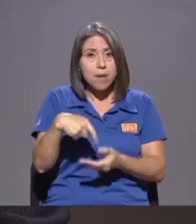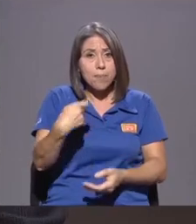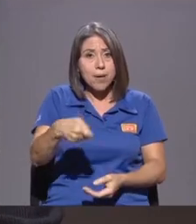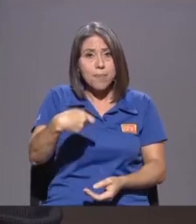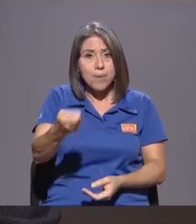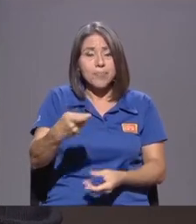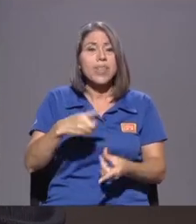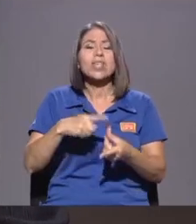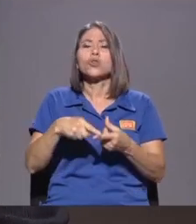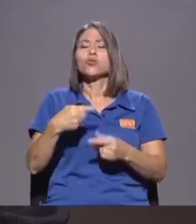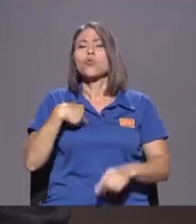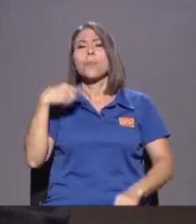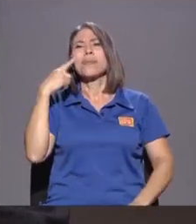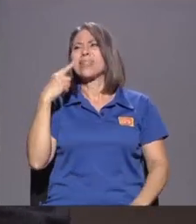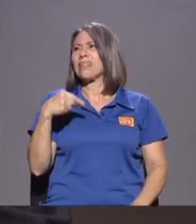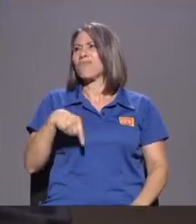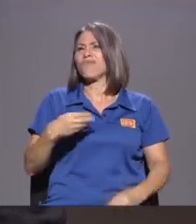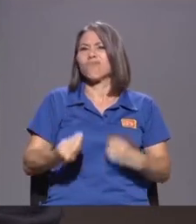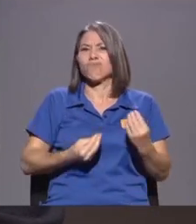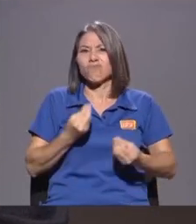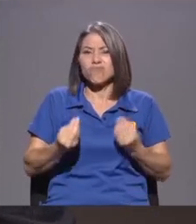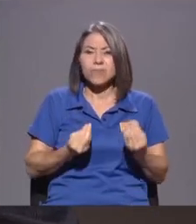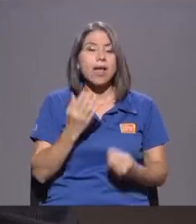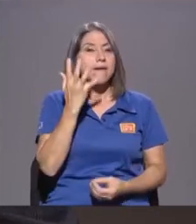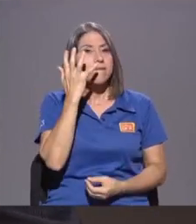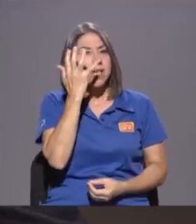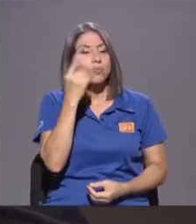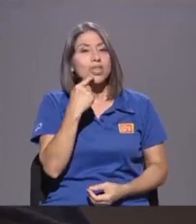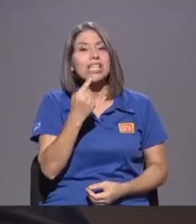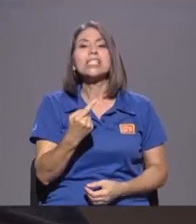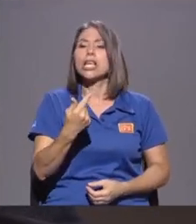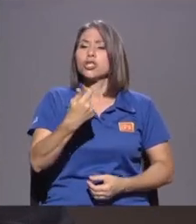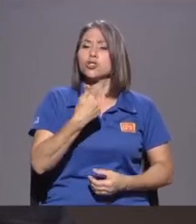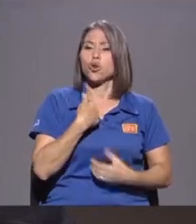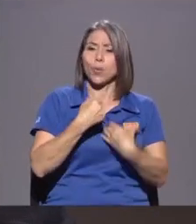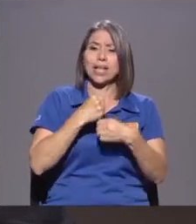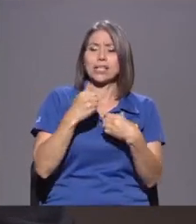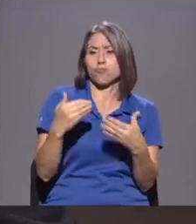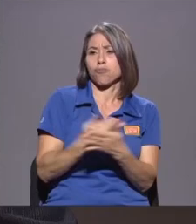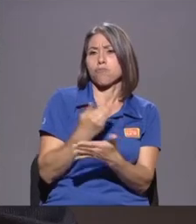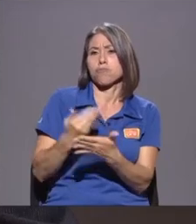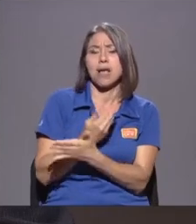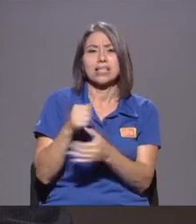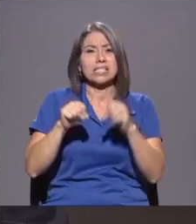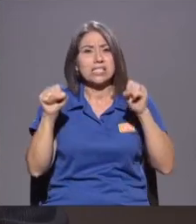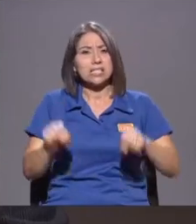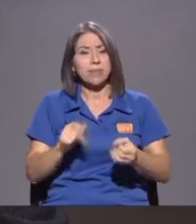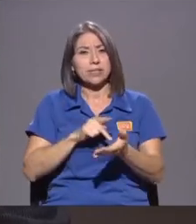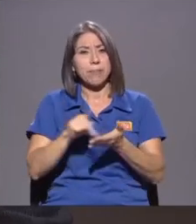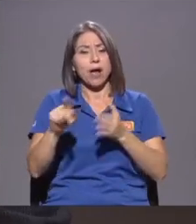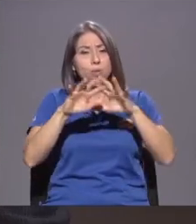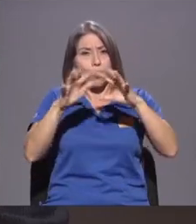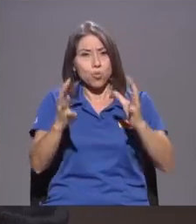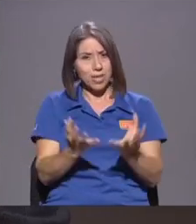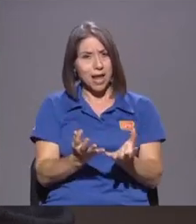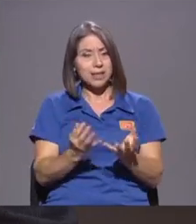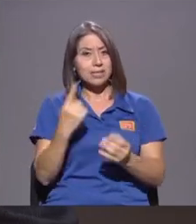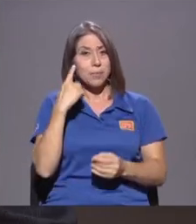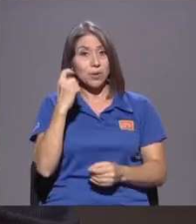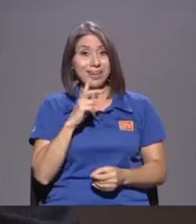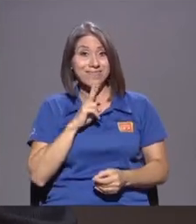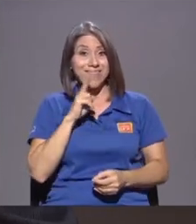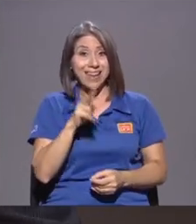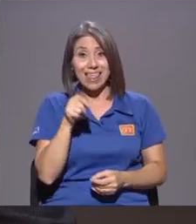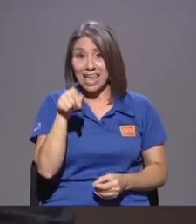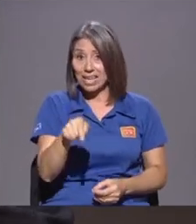Entonces Facebook Dice Yo voy A Revolucionar Los sistemas De Pagos Mundiales Porque En Realidad Esto